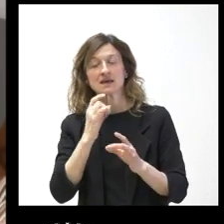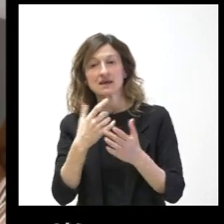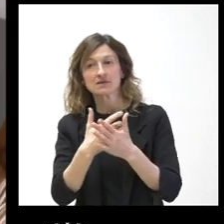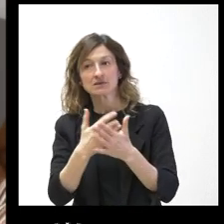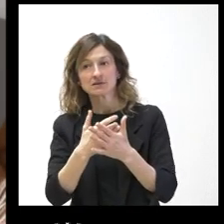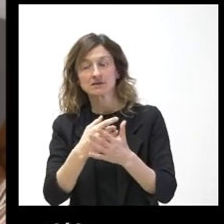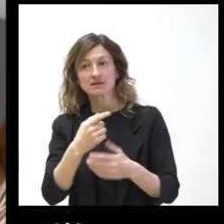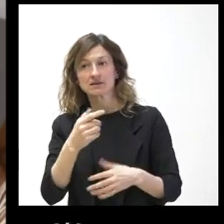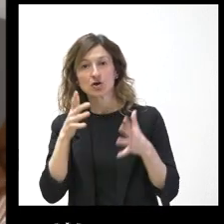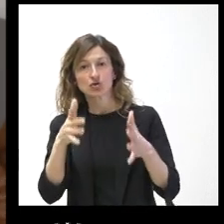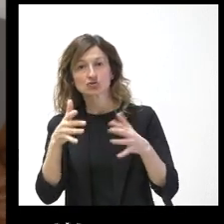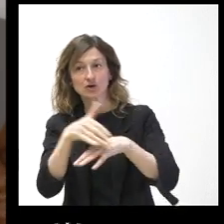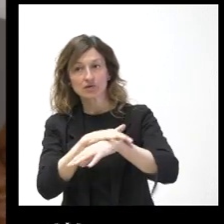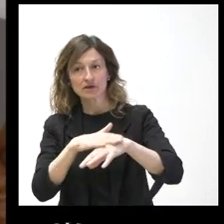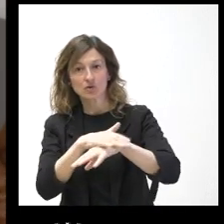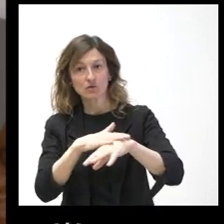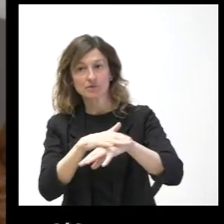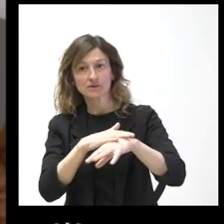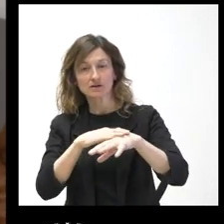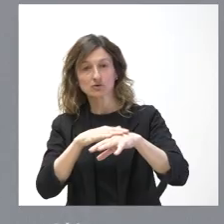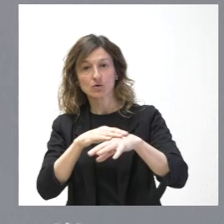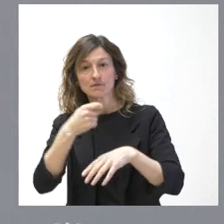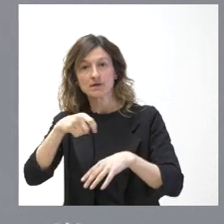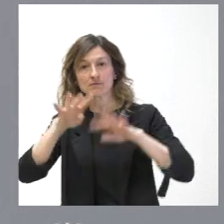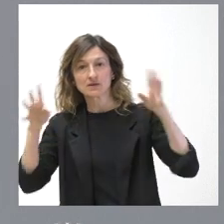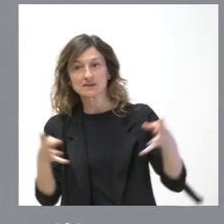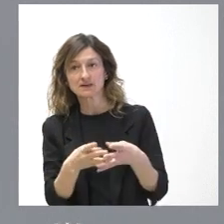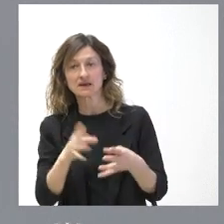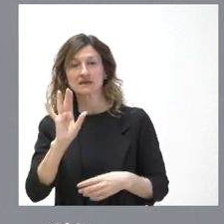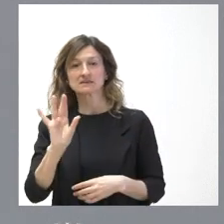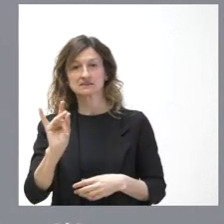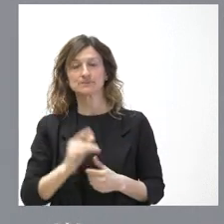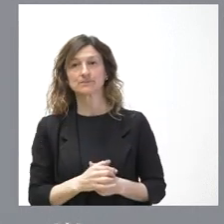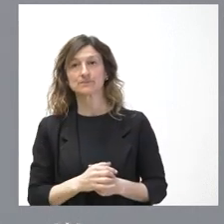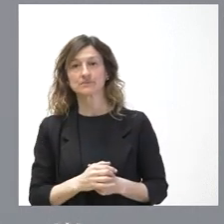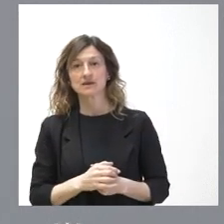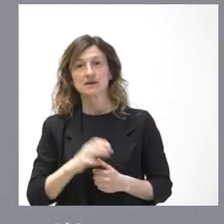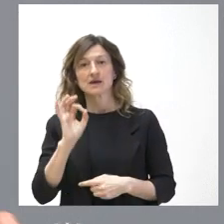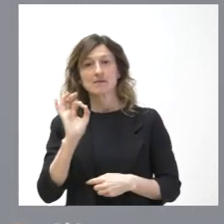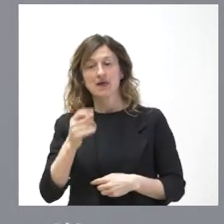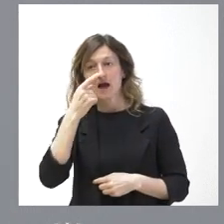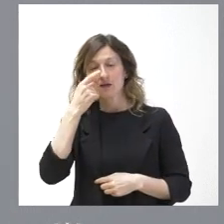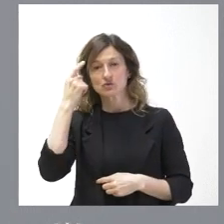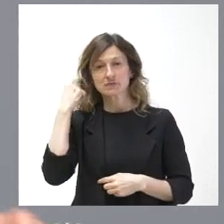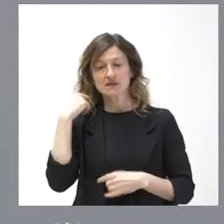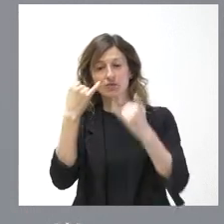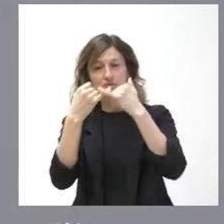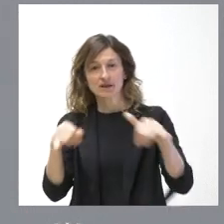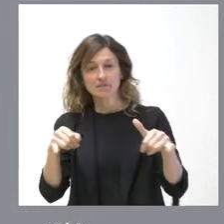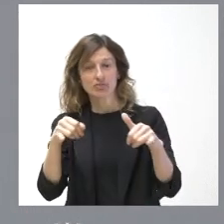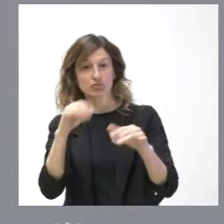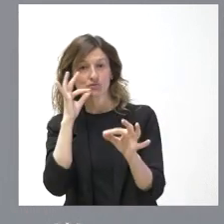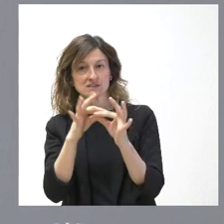¿Ha presidido el Consejo de Gobierno de forma telemática? Sí. Y luego, efectivamente, el año pasado lo celebramos en septiembre, como usted recordará,